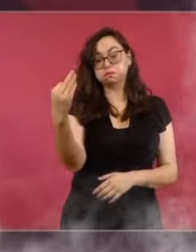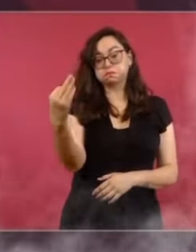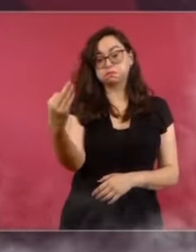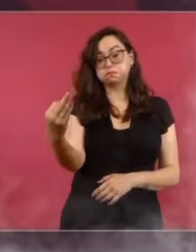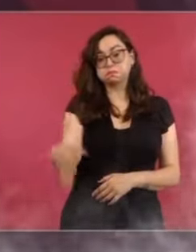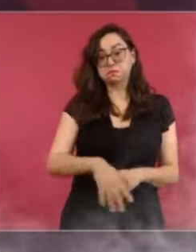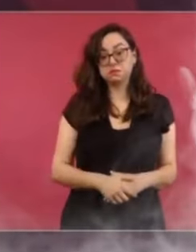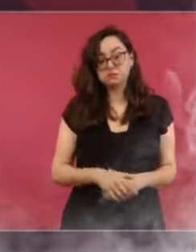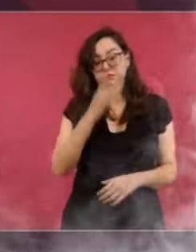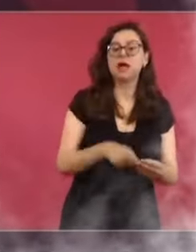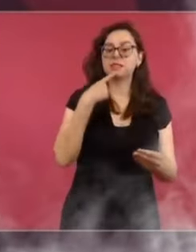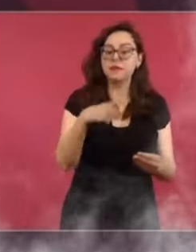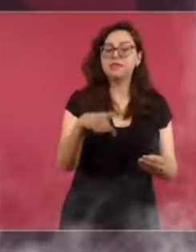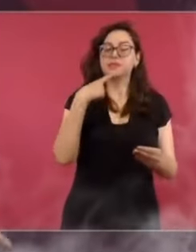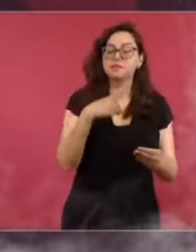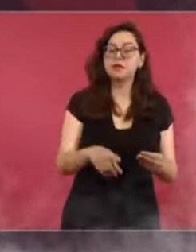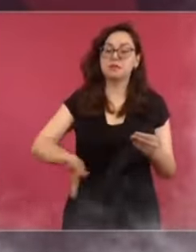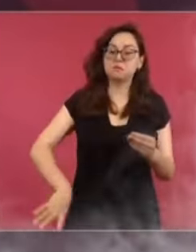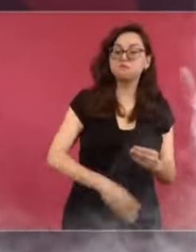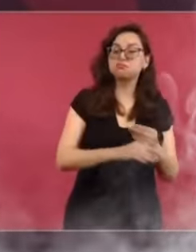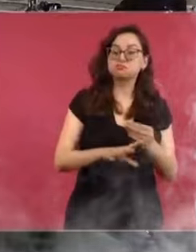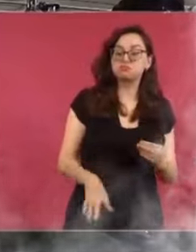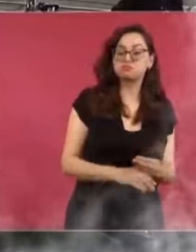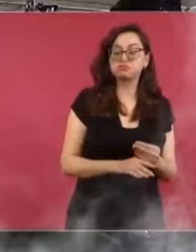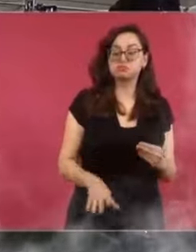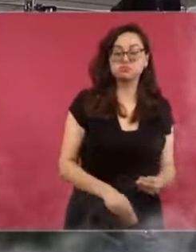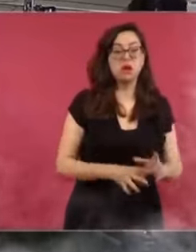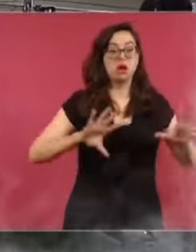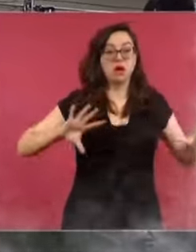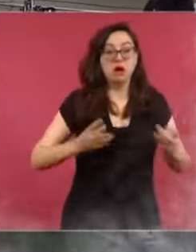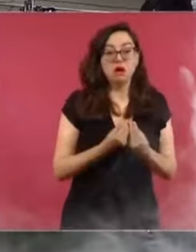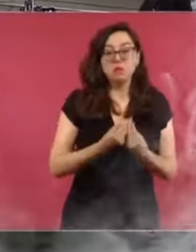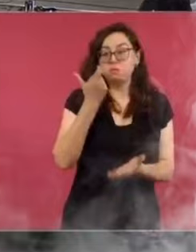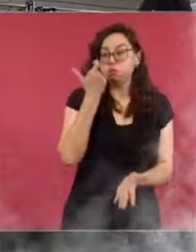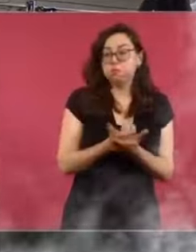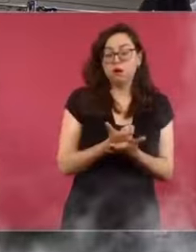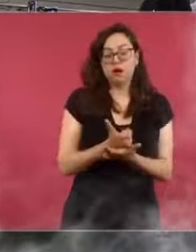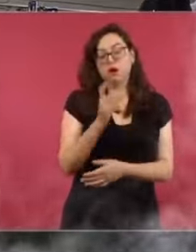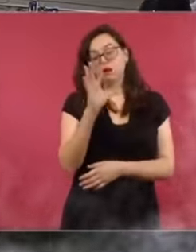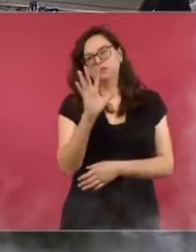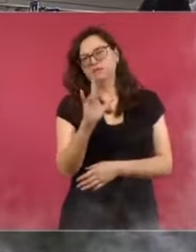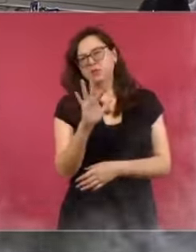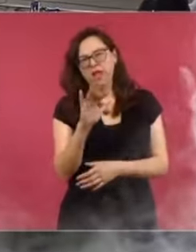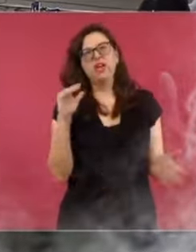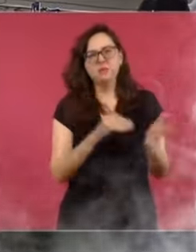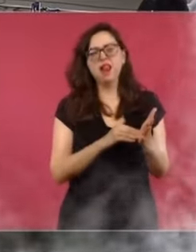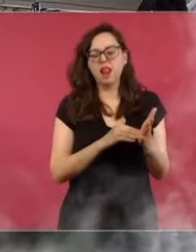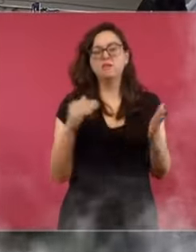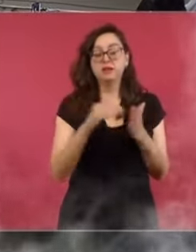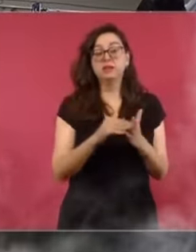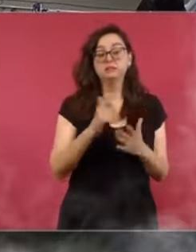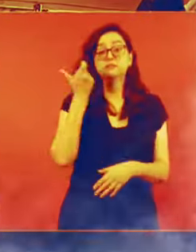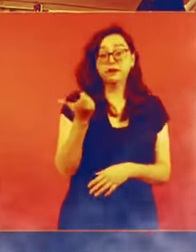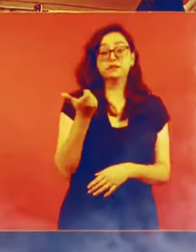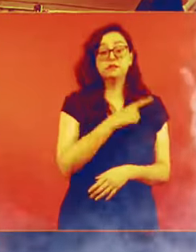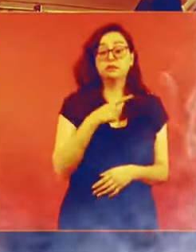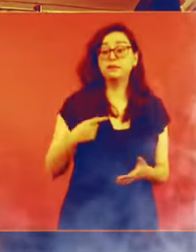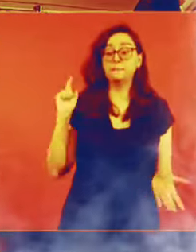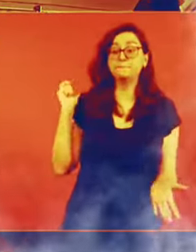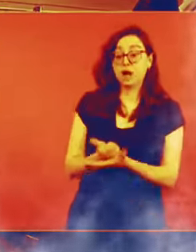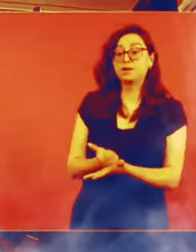ya hay otros juicios que llegan a la cantidad de 40, de 50 mil millones de pesos.